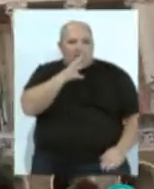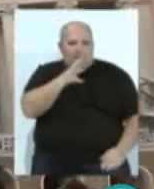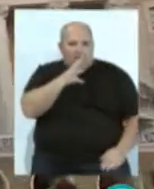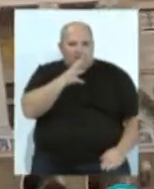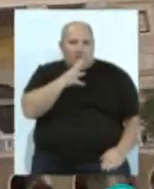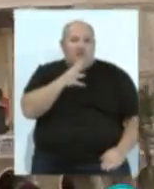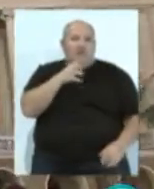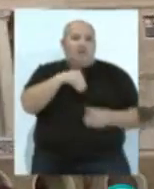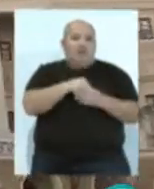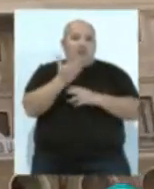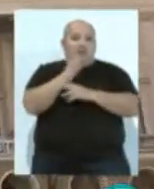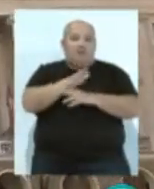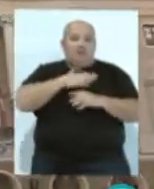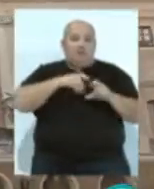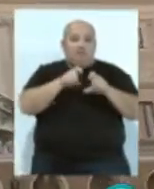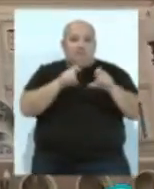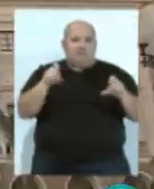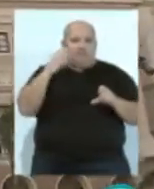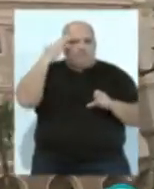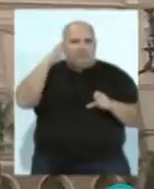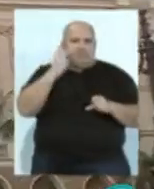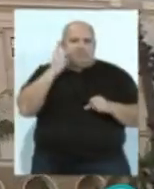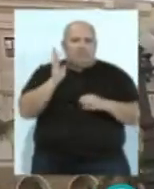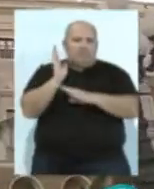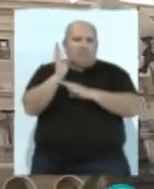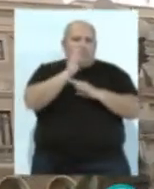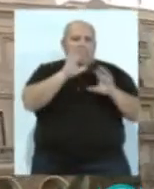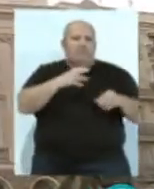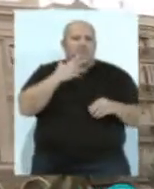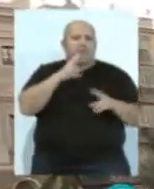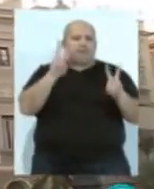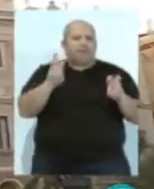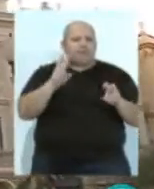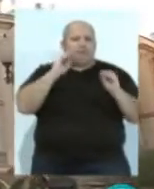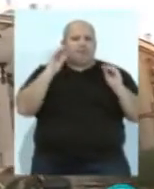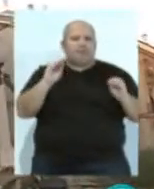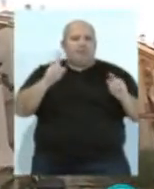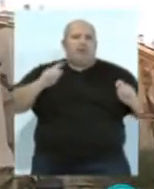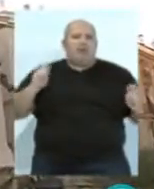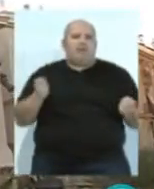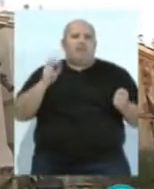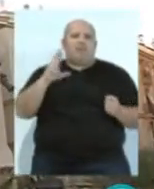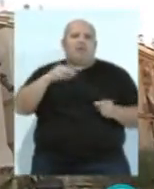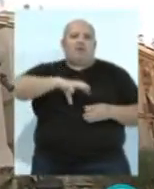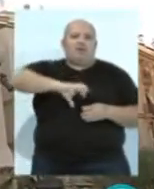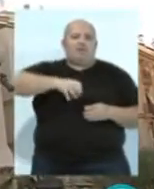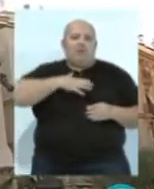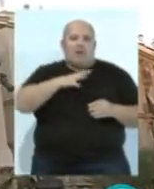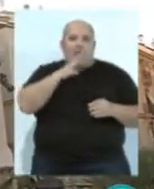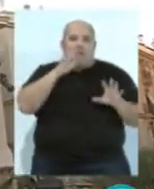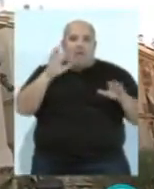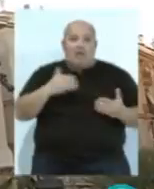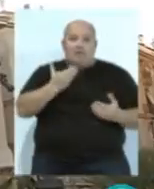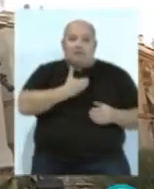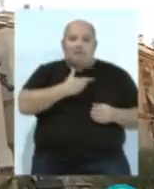Los representantes de esta empresa que han visitado estos días Cádiz han subrayado cómo la campaña Progrifo de Aguas de Cádiz y el